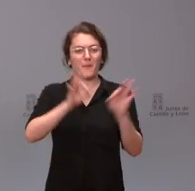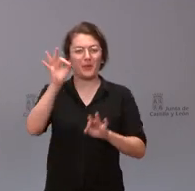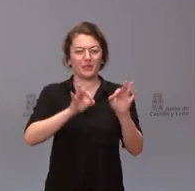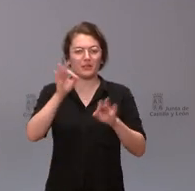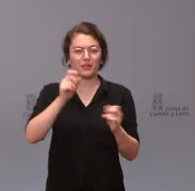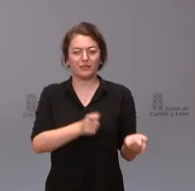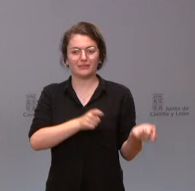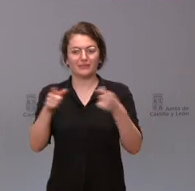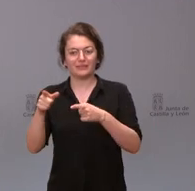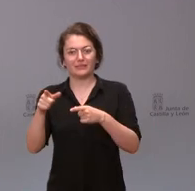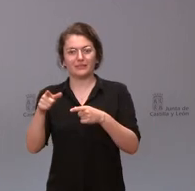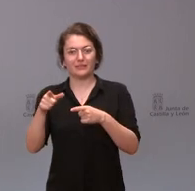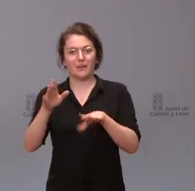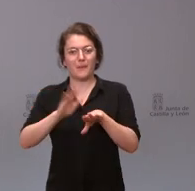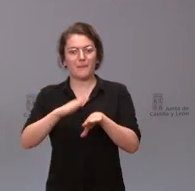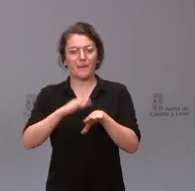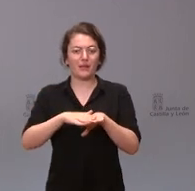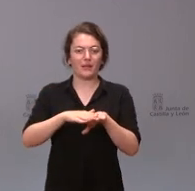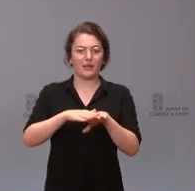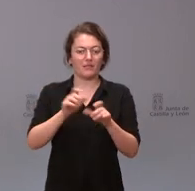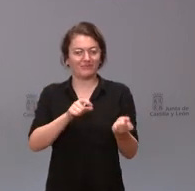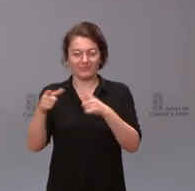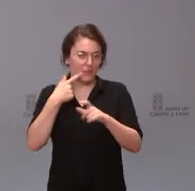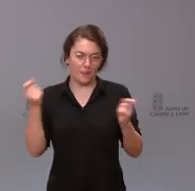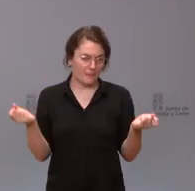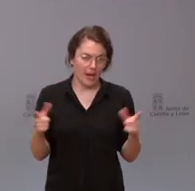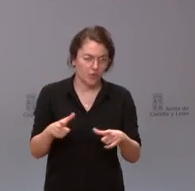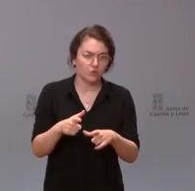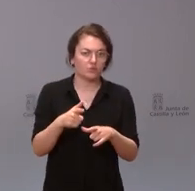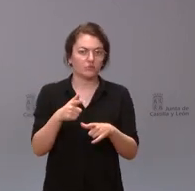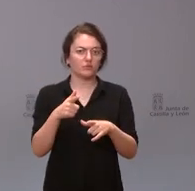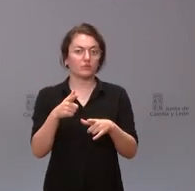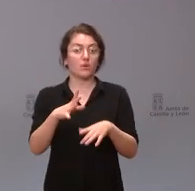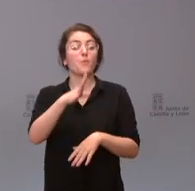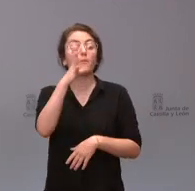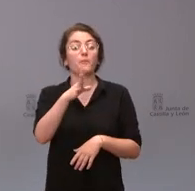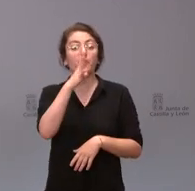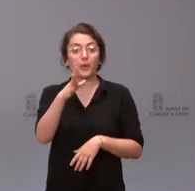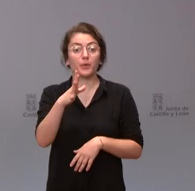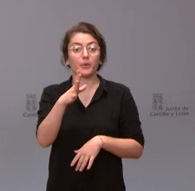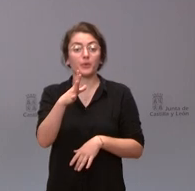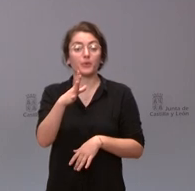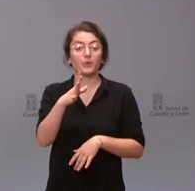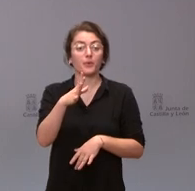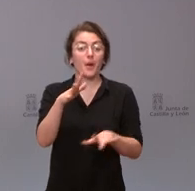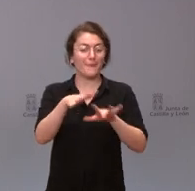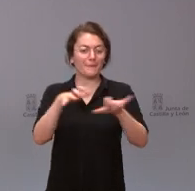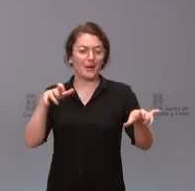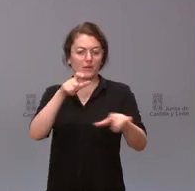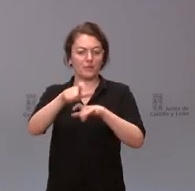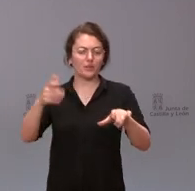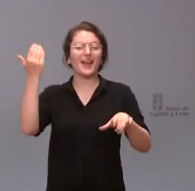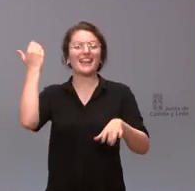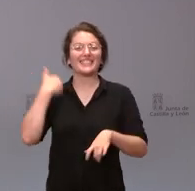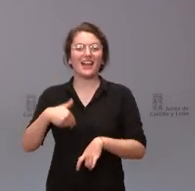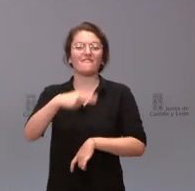el número de casos para los sucesivos impactos está siendo menor básicamente como consecuencia de que una gran parte de la población ha sido ya